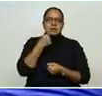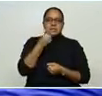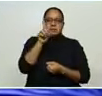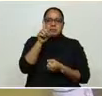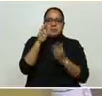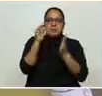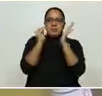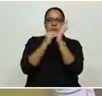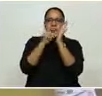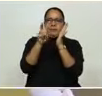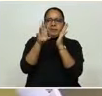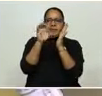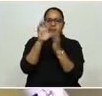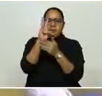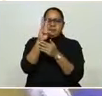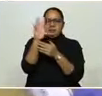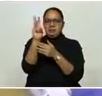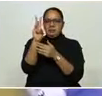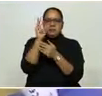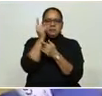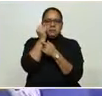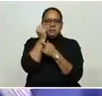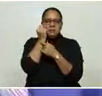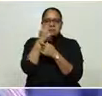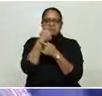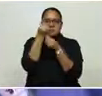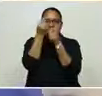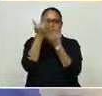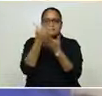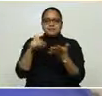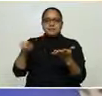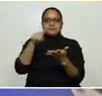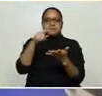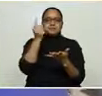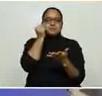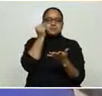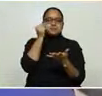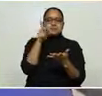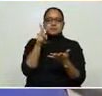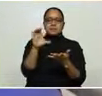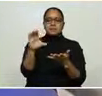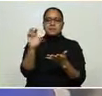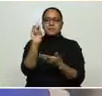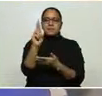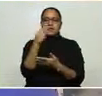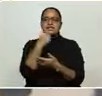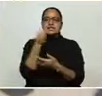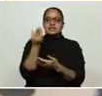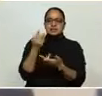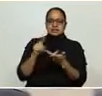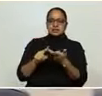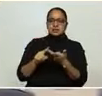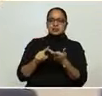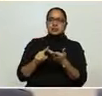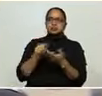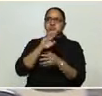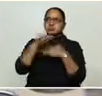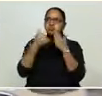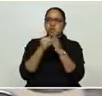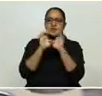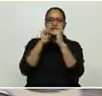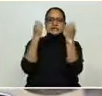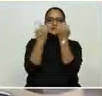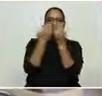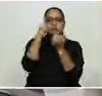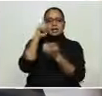.266 pruebas. Esto nos va a permitir un poco poder llevar los reactivos y los insumos para